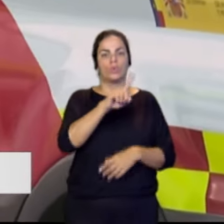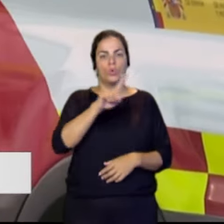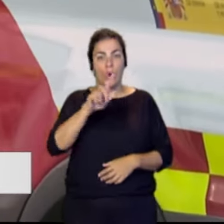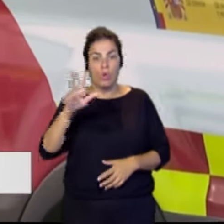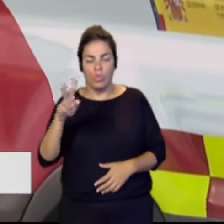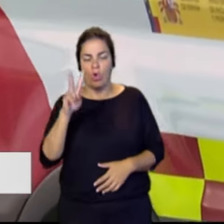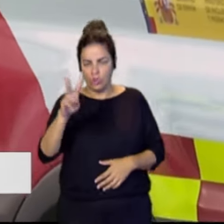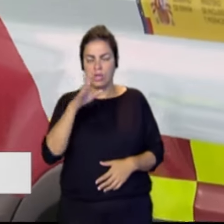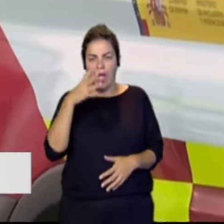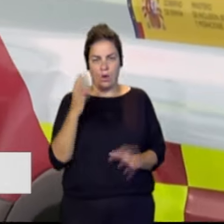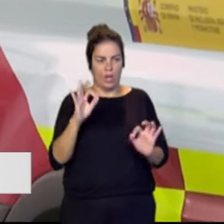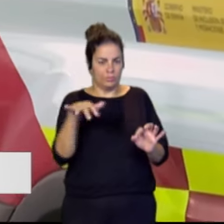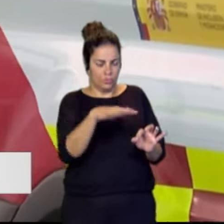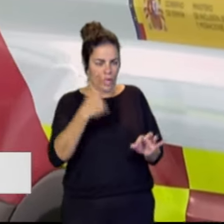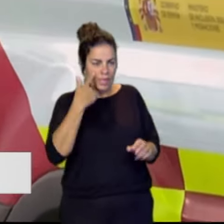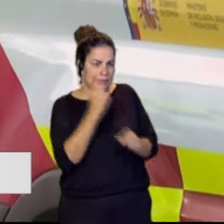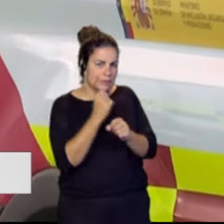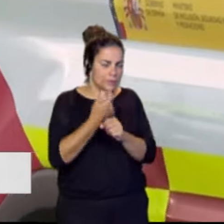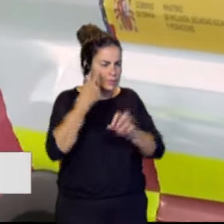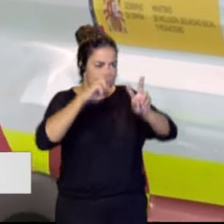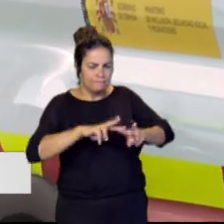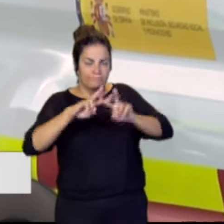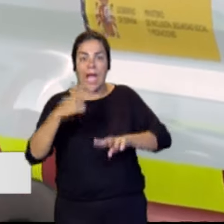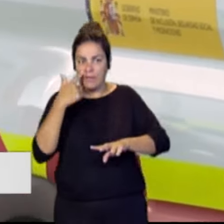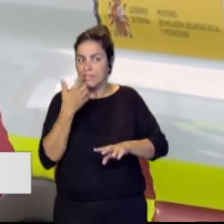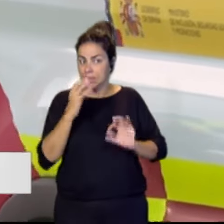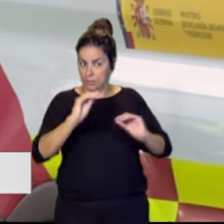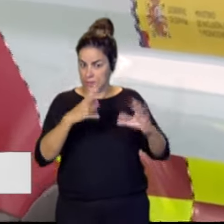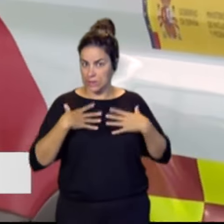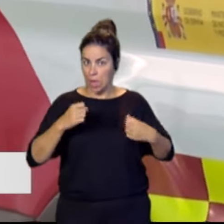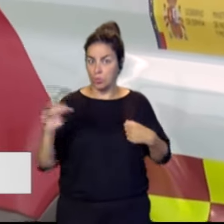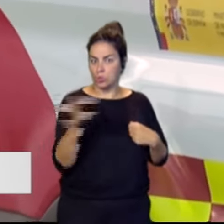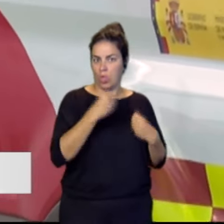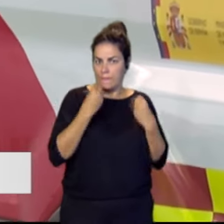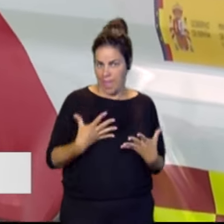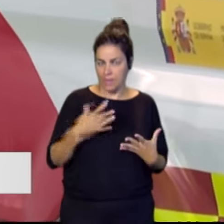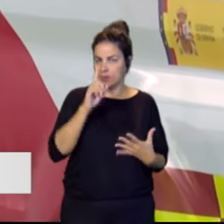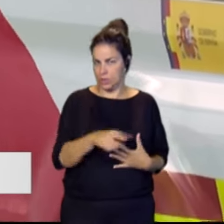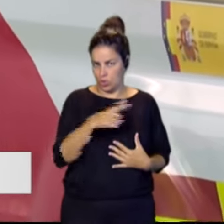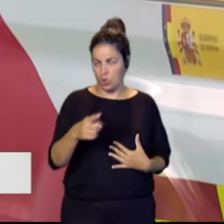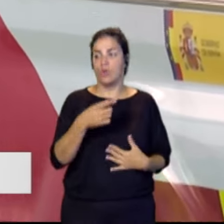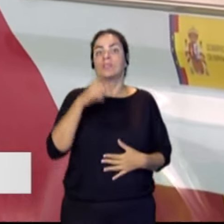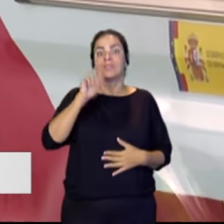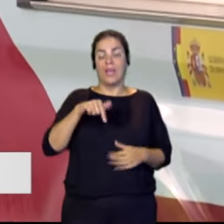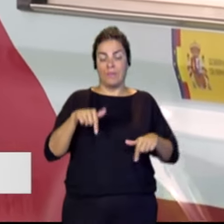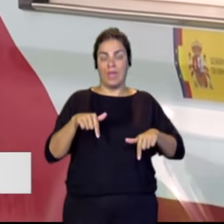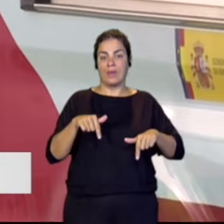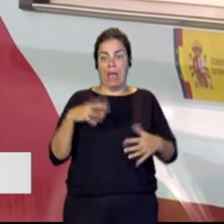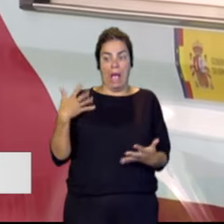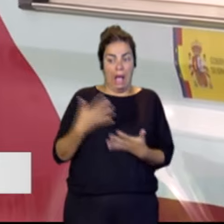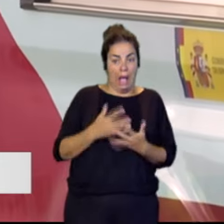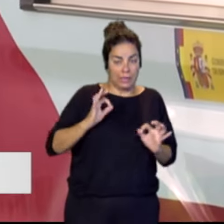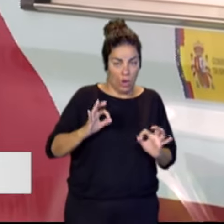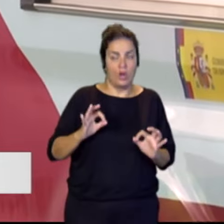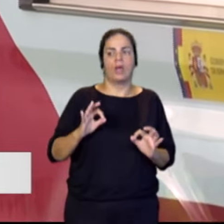están trabajando en la zona, como pueden ver, comprobando si el estado de salud es efectivamente bueno para todas las personas. También desde este punto hasta este momento estamos